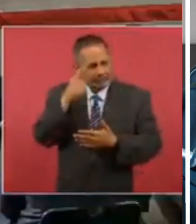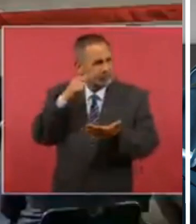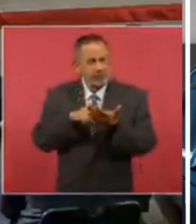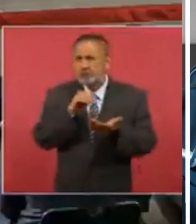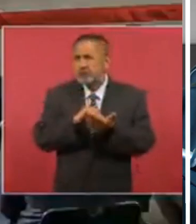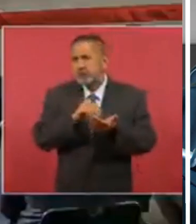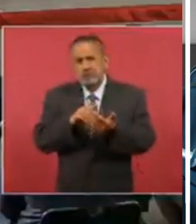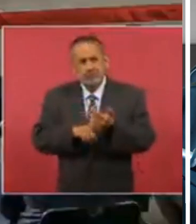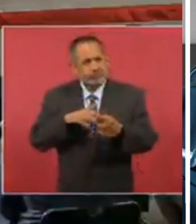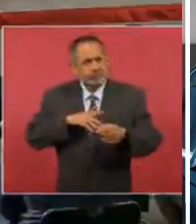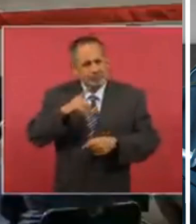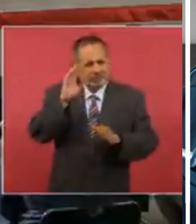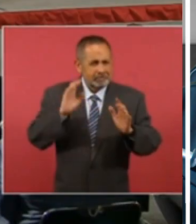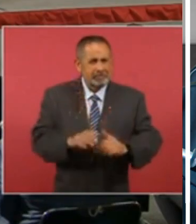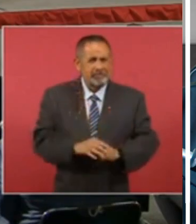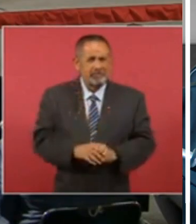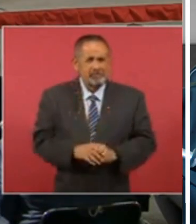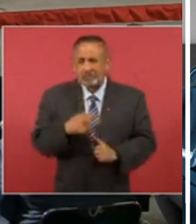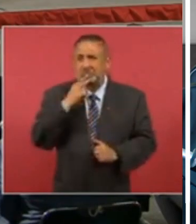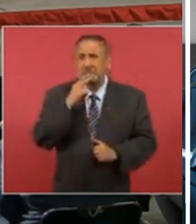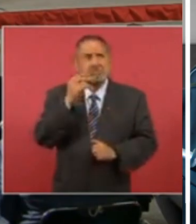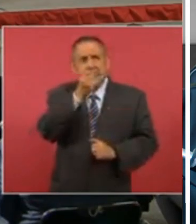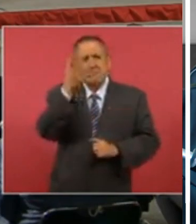todavía hasta la usan